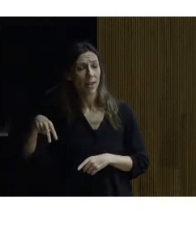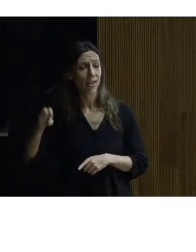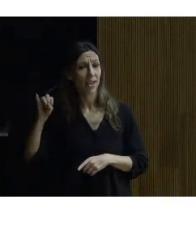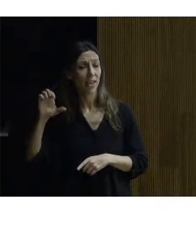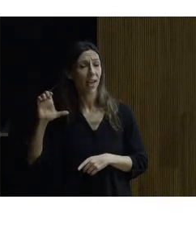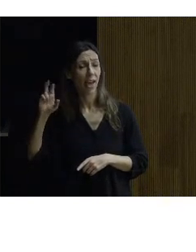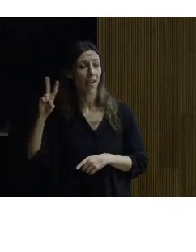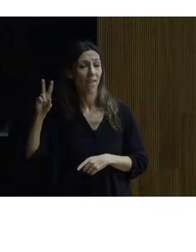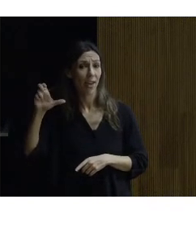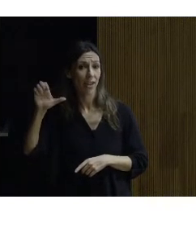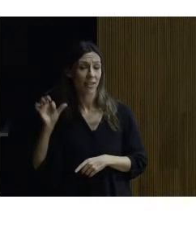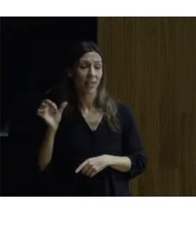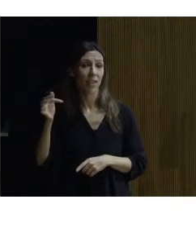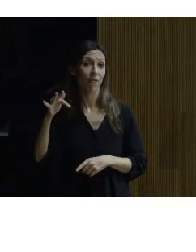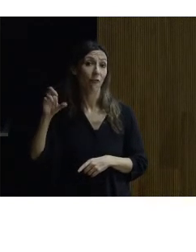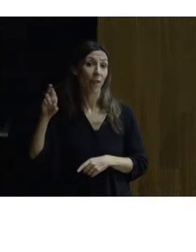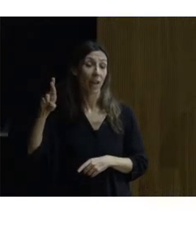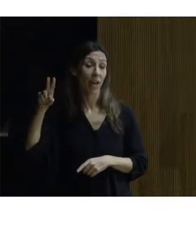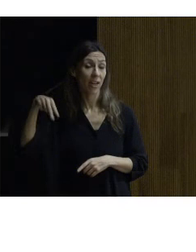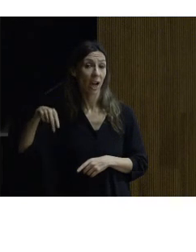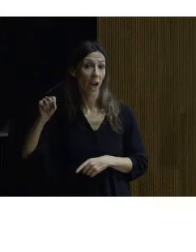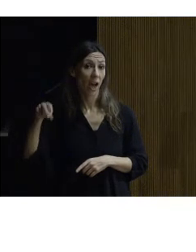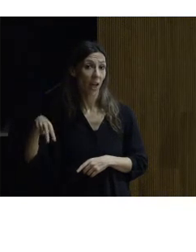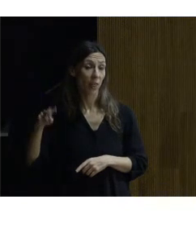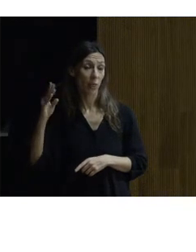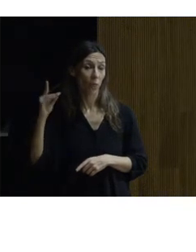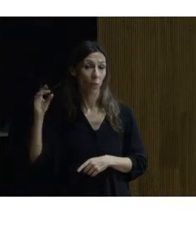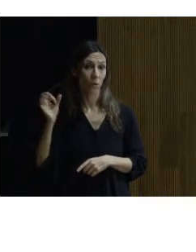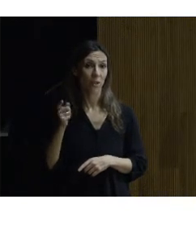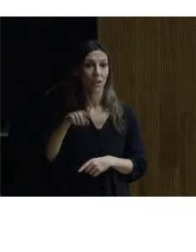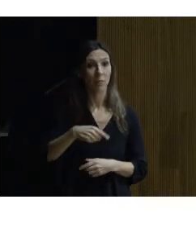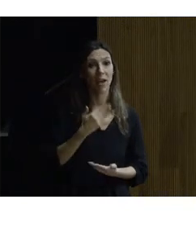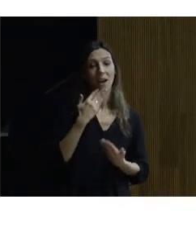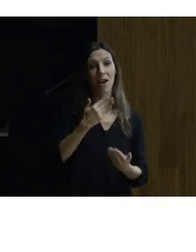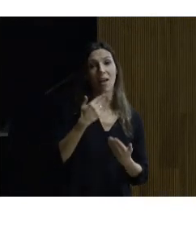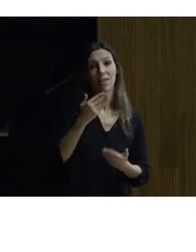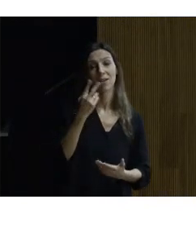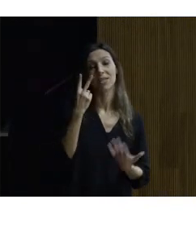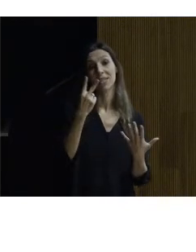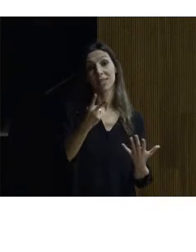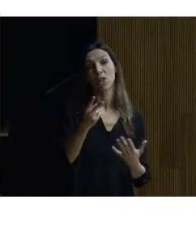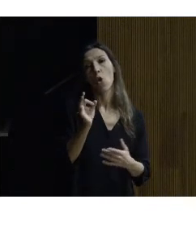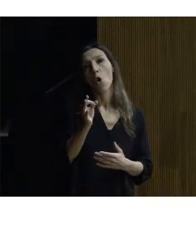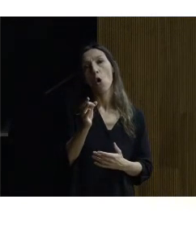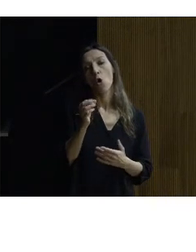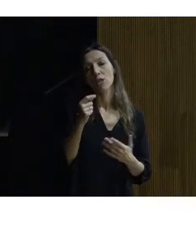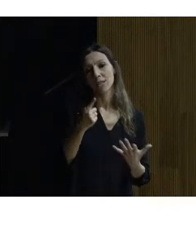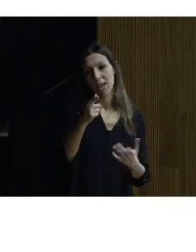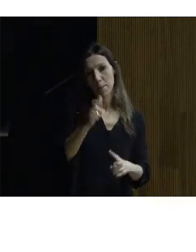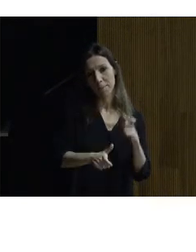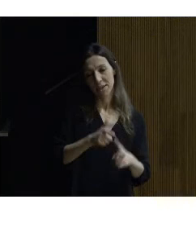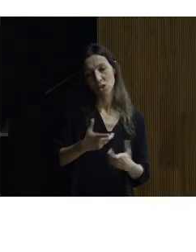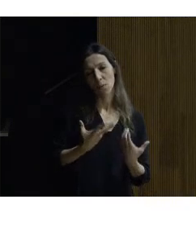Fernando Machicado agradecer también a las siete personas o mejor dicho a las otras seis personas que me